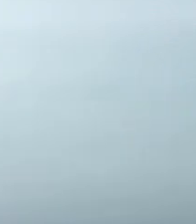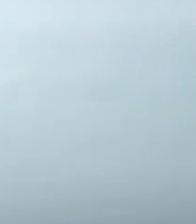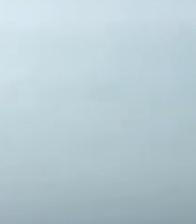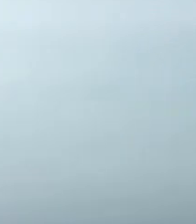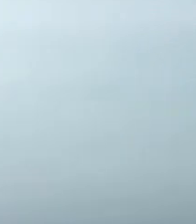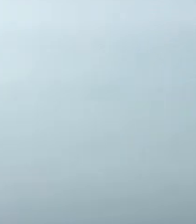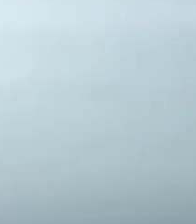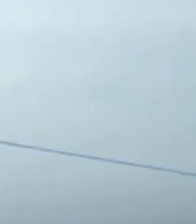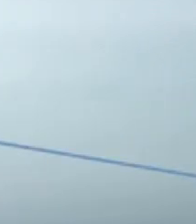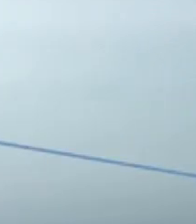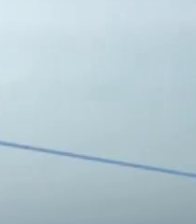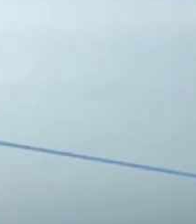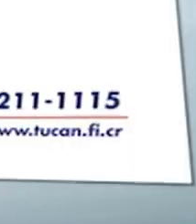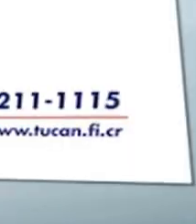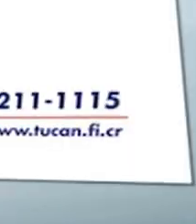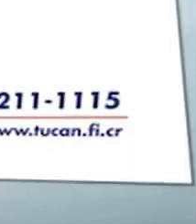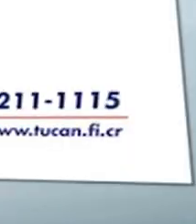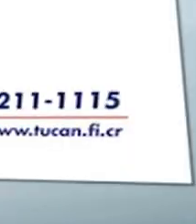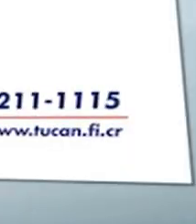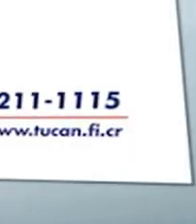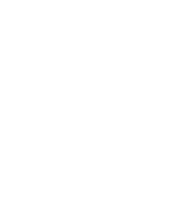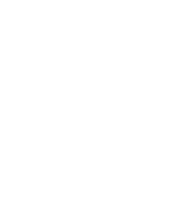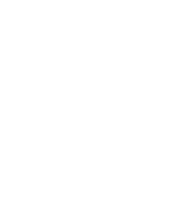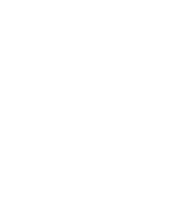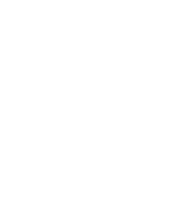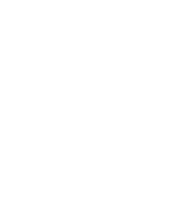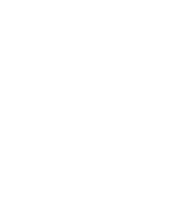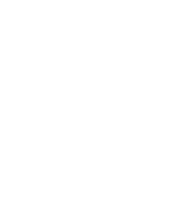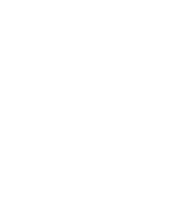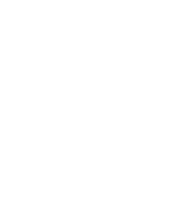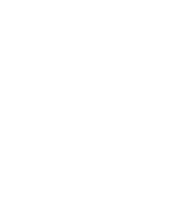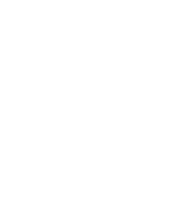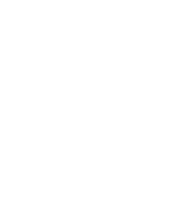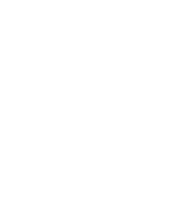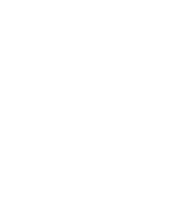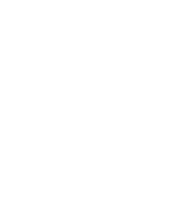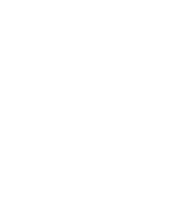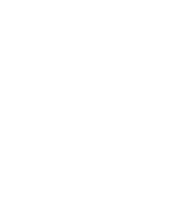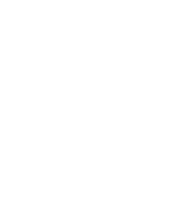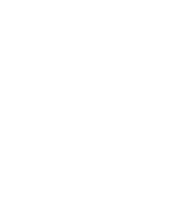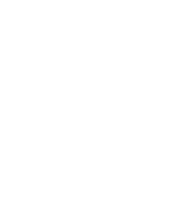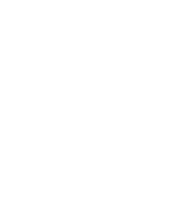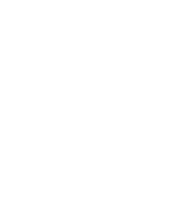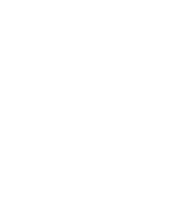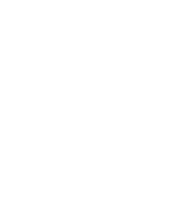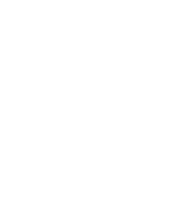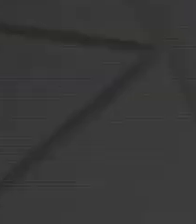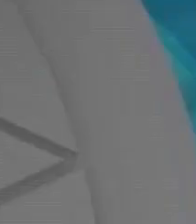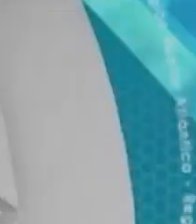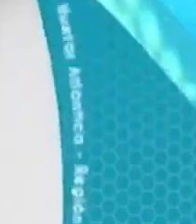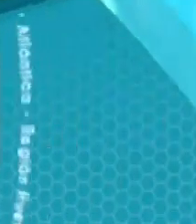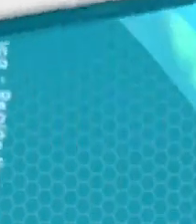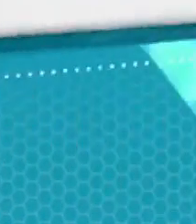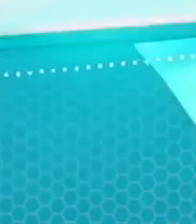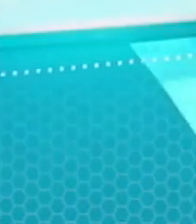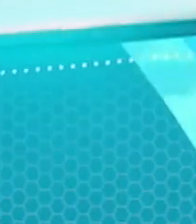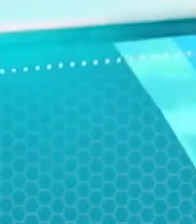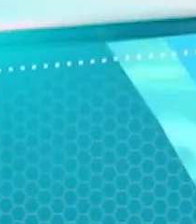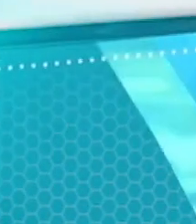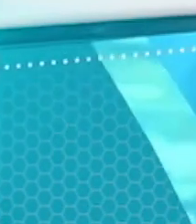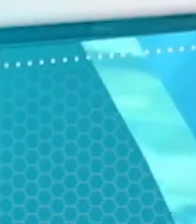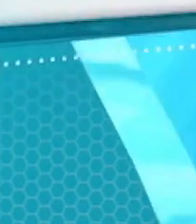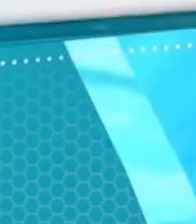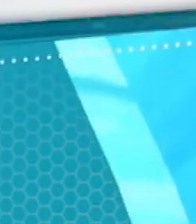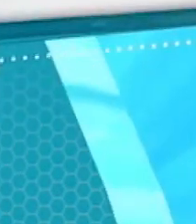busque los puntos Tocán fácil, rápido y sin aglomeraciones. Somos el Banco de Costa Rica. Costa